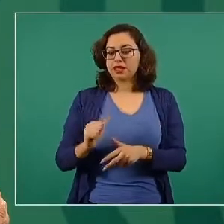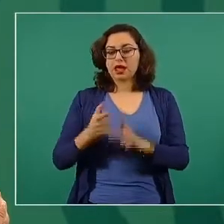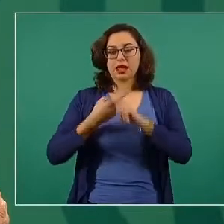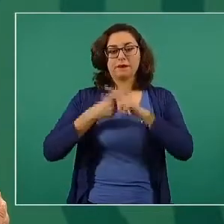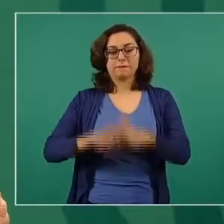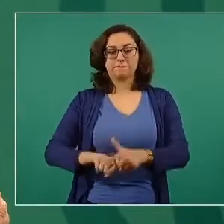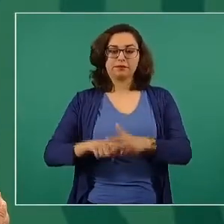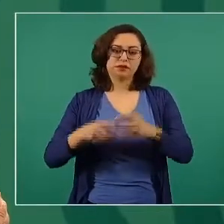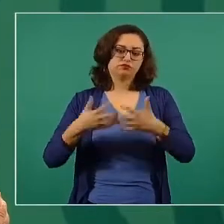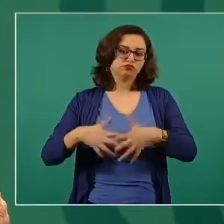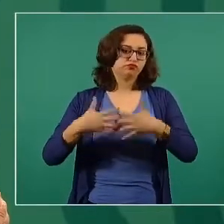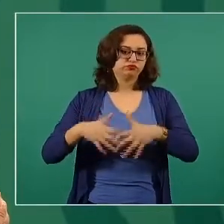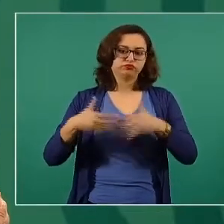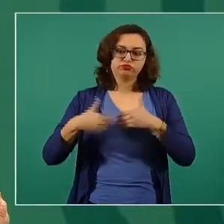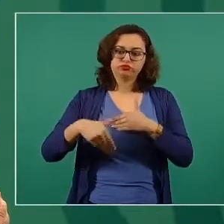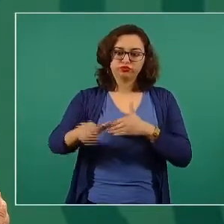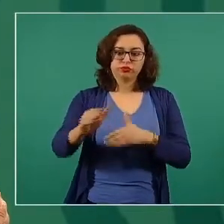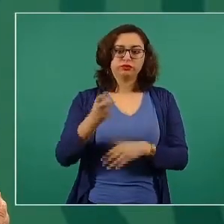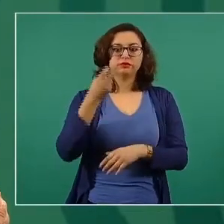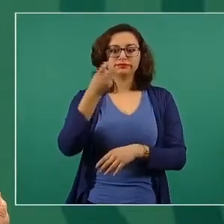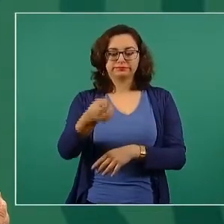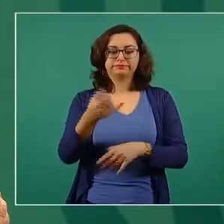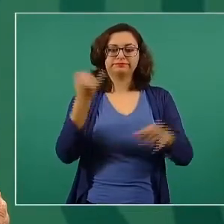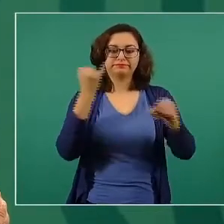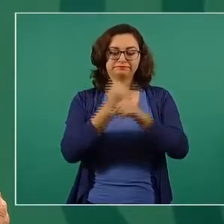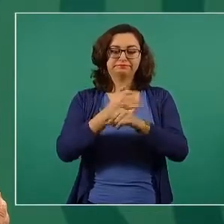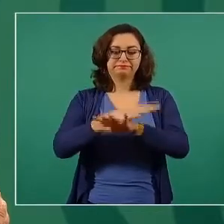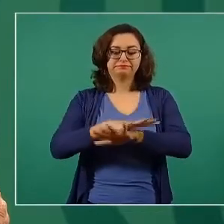Eso es lo que se va a informar el día de hoy.